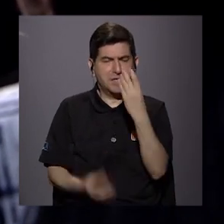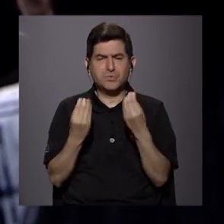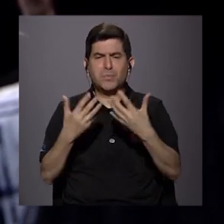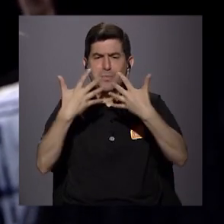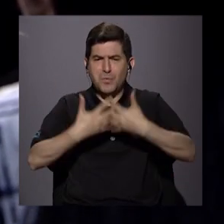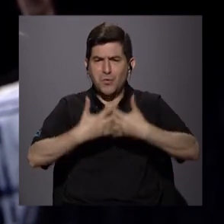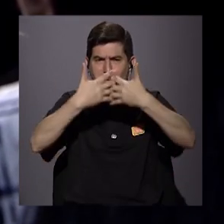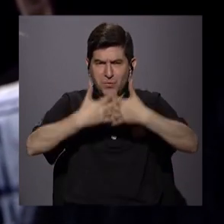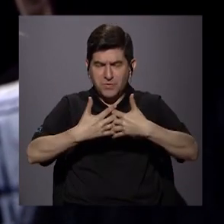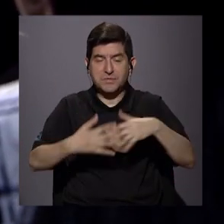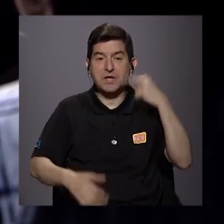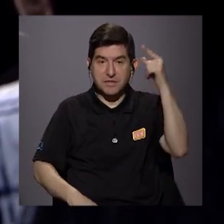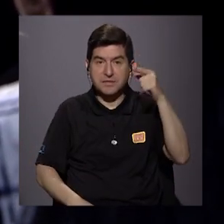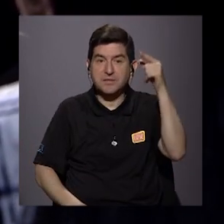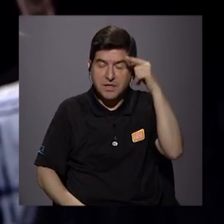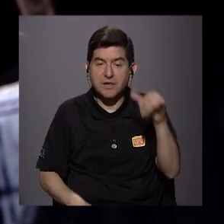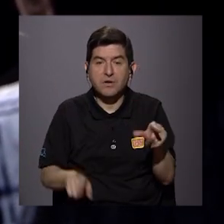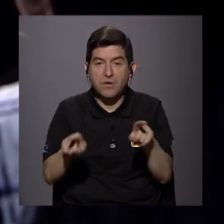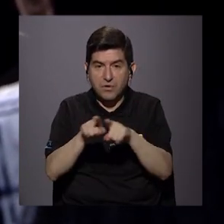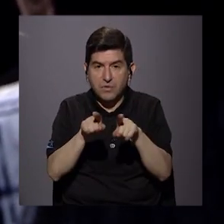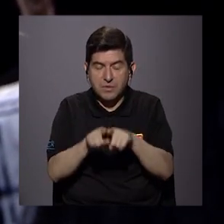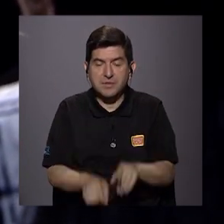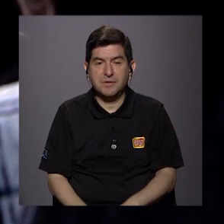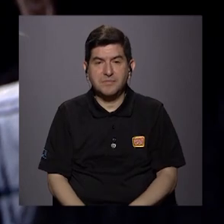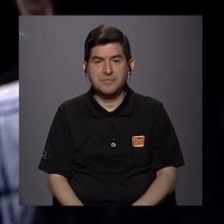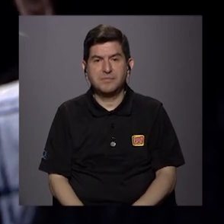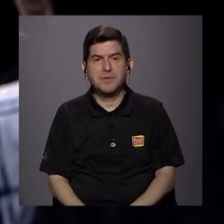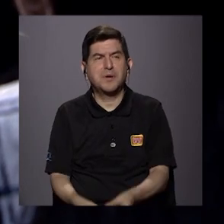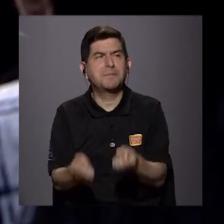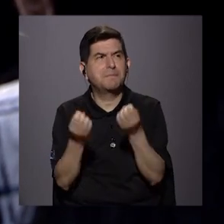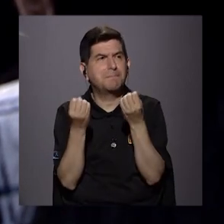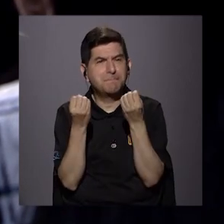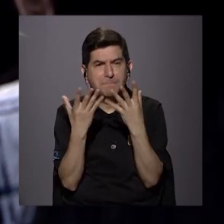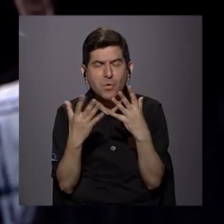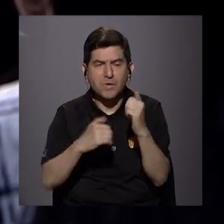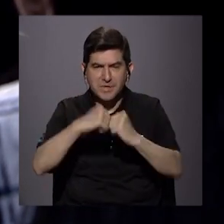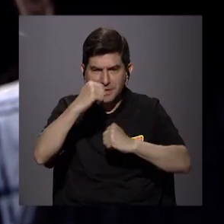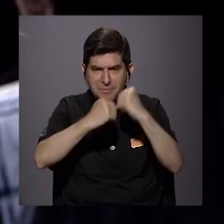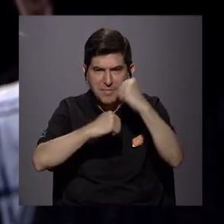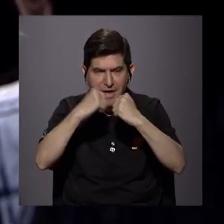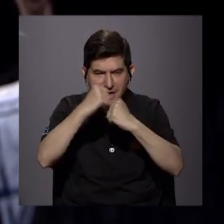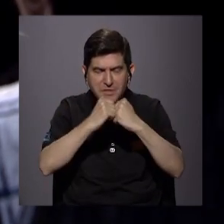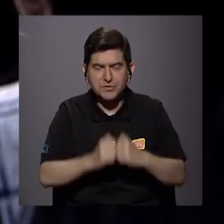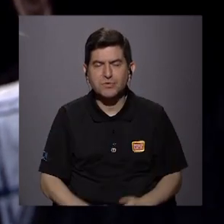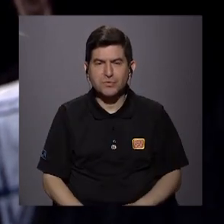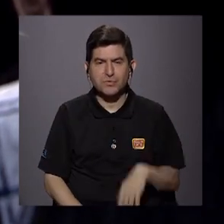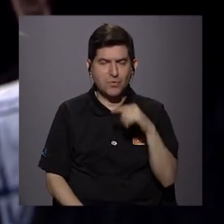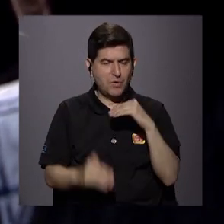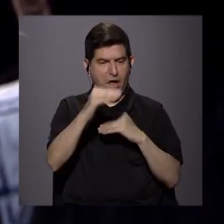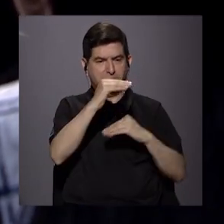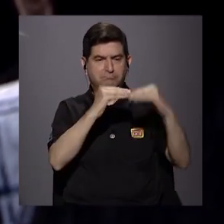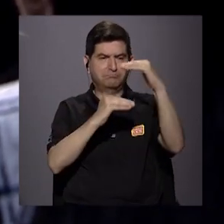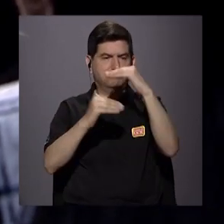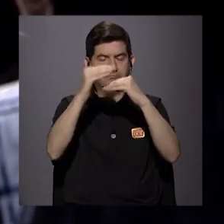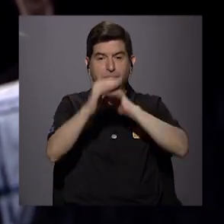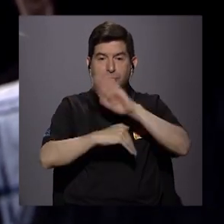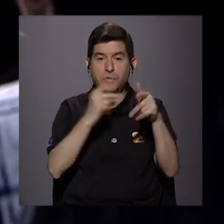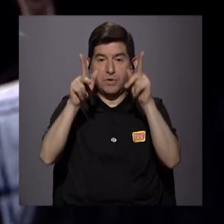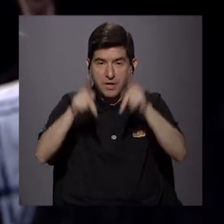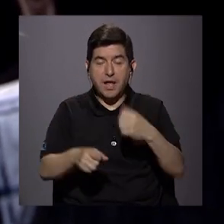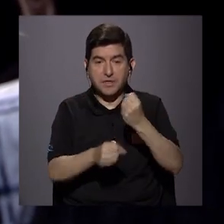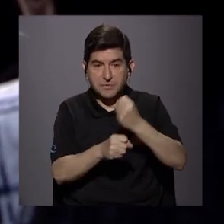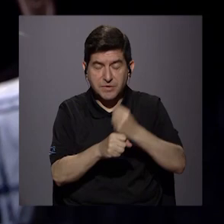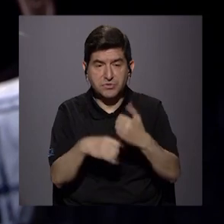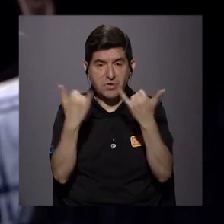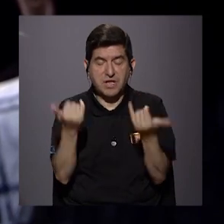empresas y también obviamente de una gran cantidad de infraestructura inmobiliaria que ha permitido que toda esa gente que